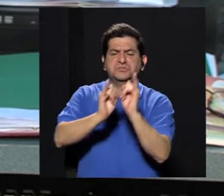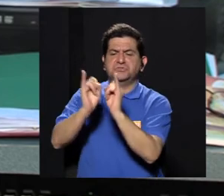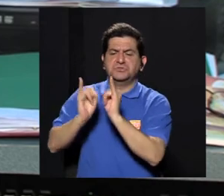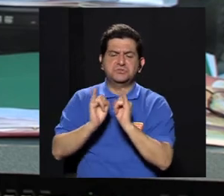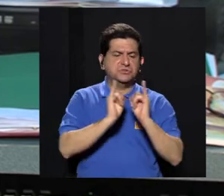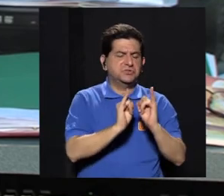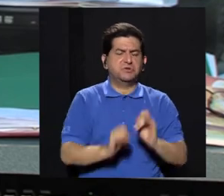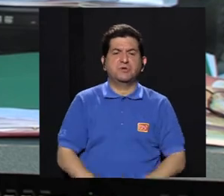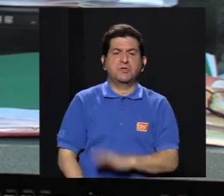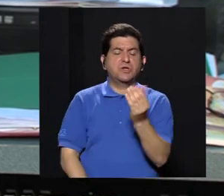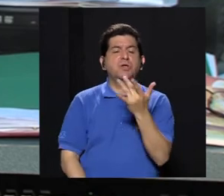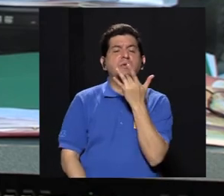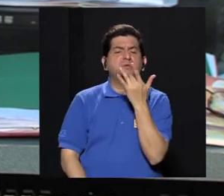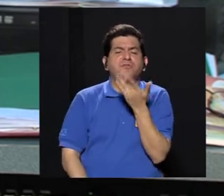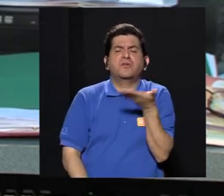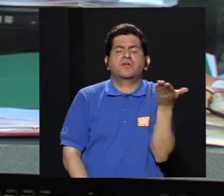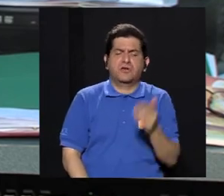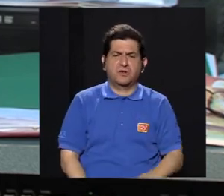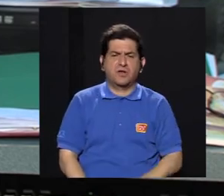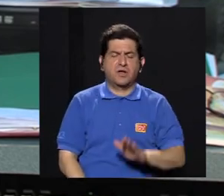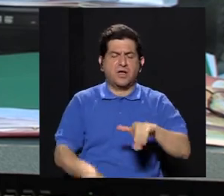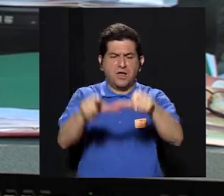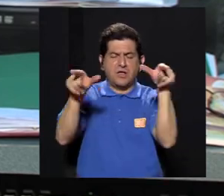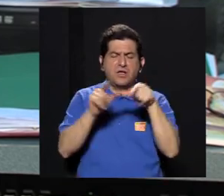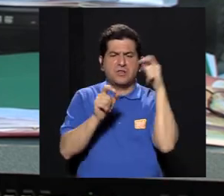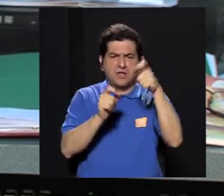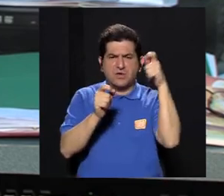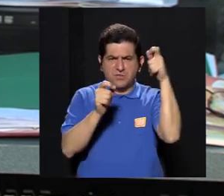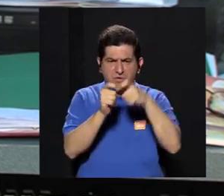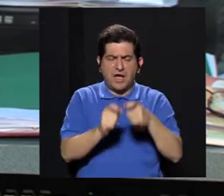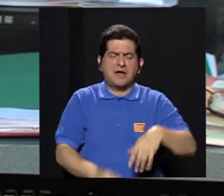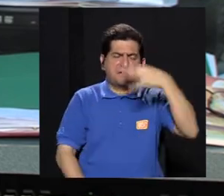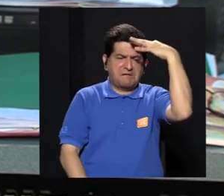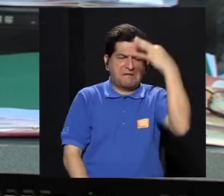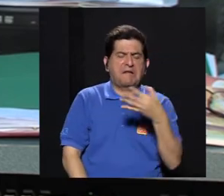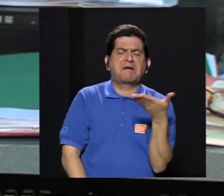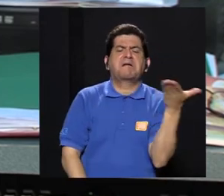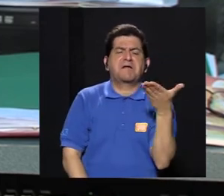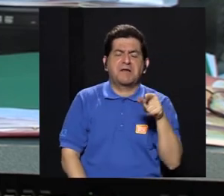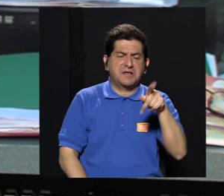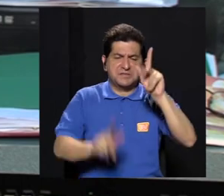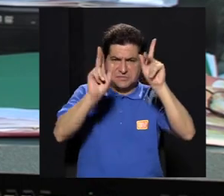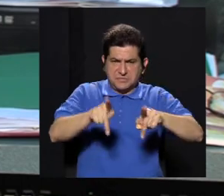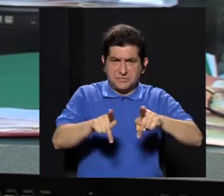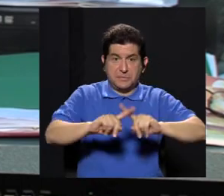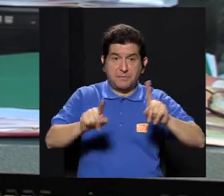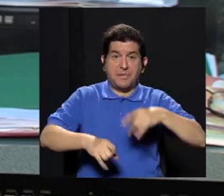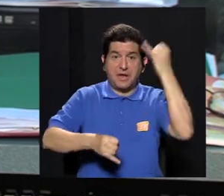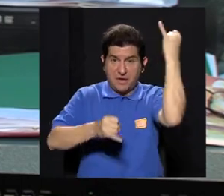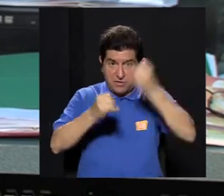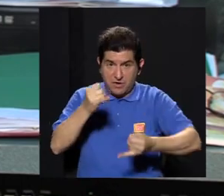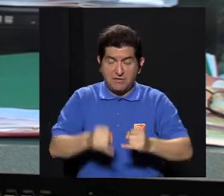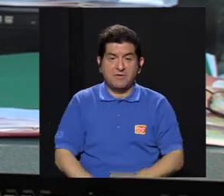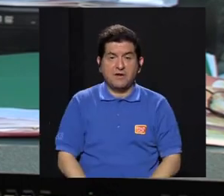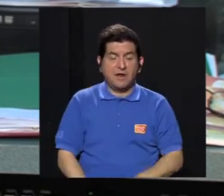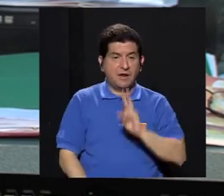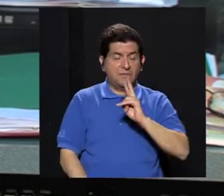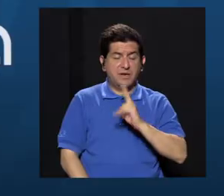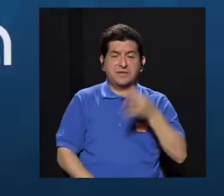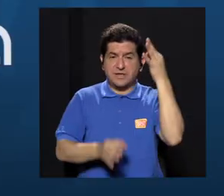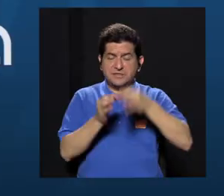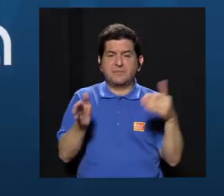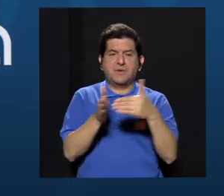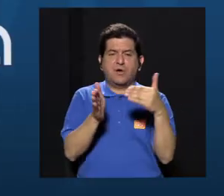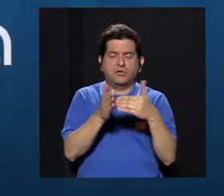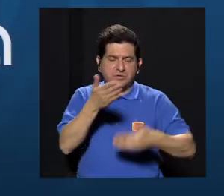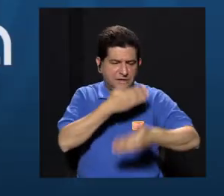preferencias, de las zonas geográficas, de las creencias. Pero al final, la receta es simple, es volver a los alimentos.